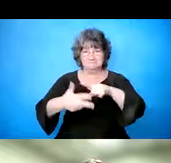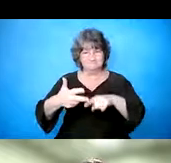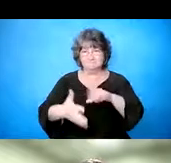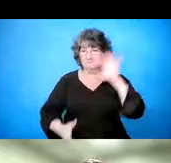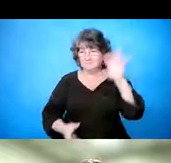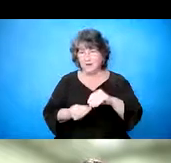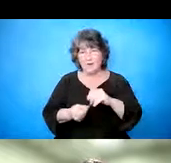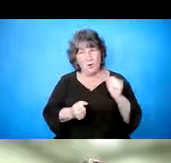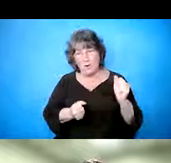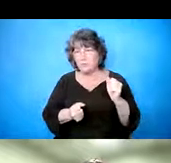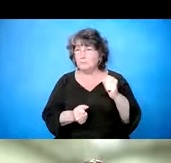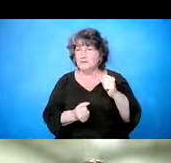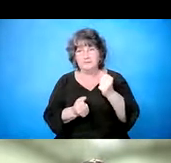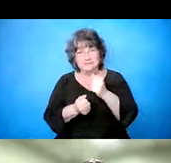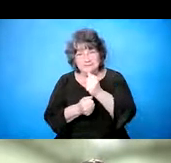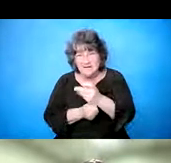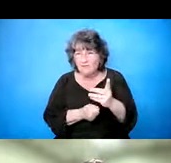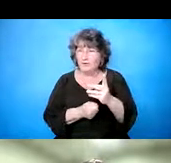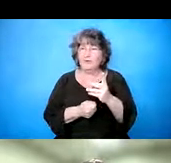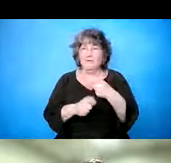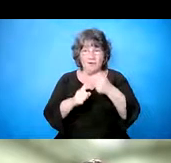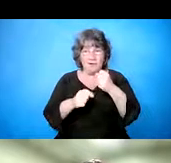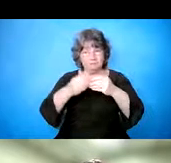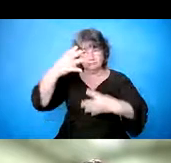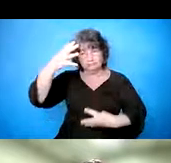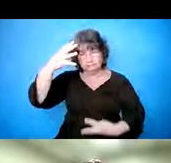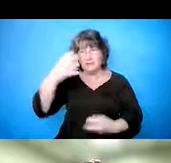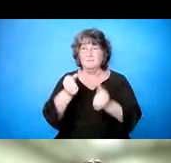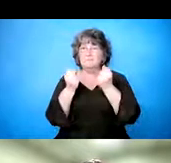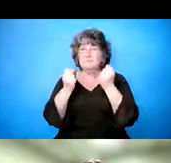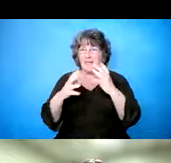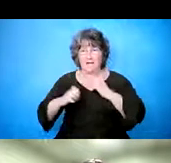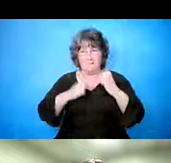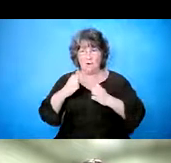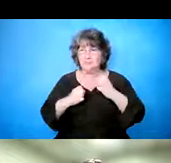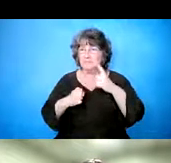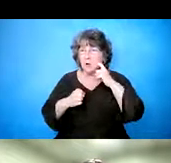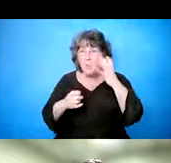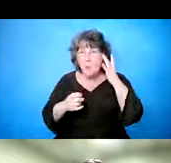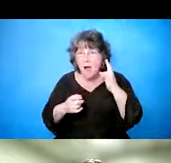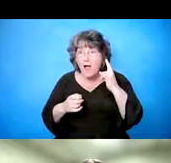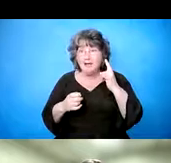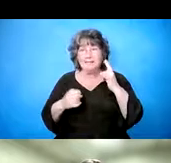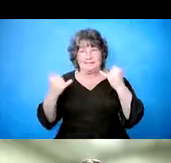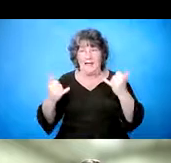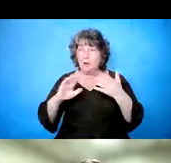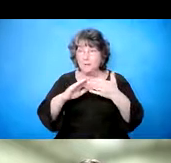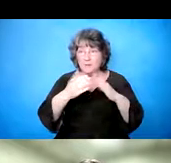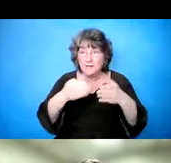solamente algunas de las, de las emociones que hemos estado sintiendo en nuestra comunidad. Y estamos, eh,